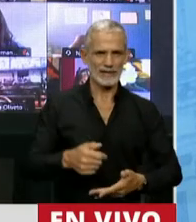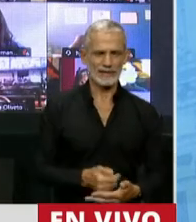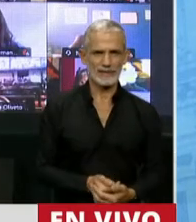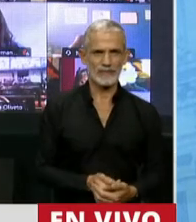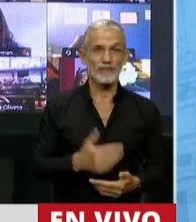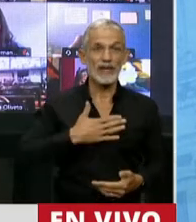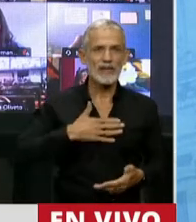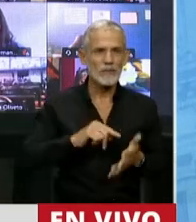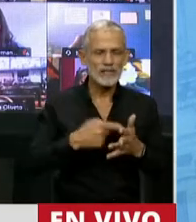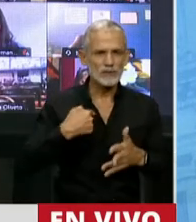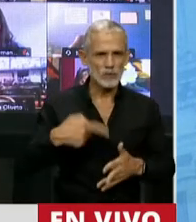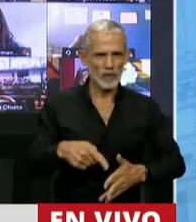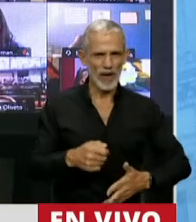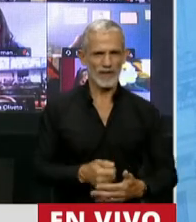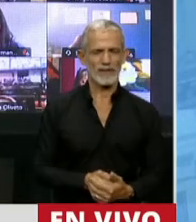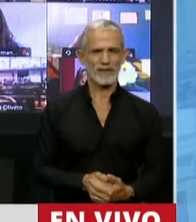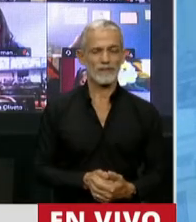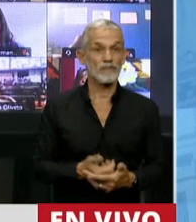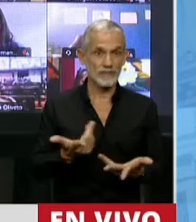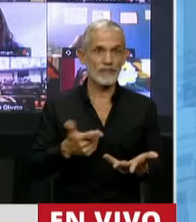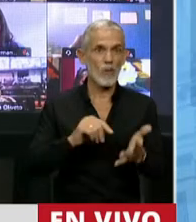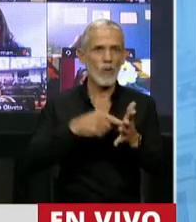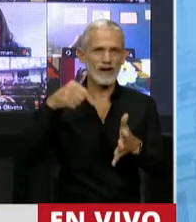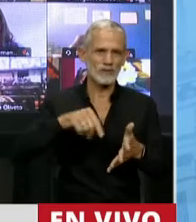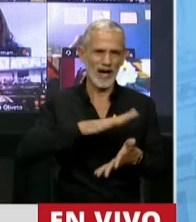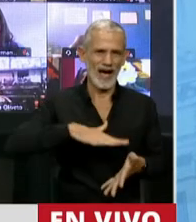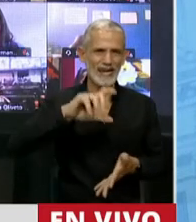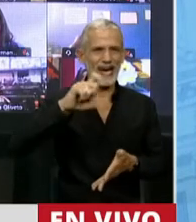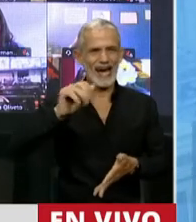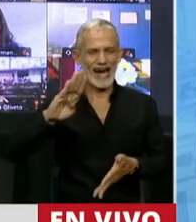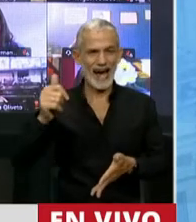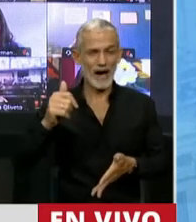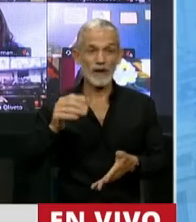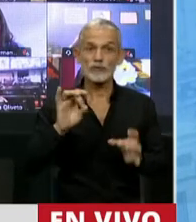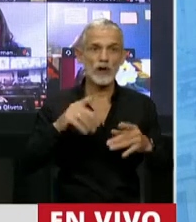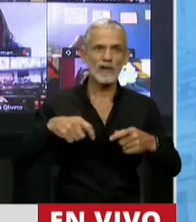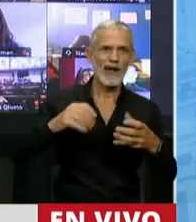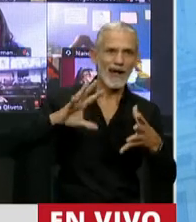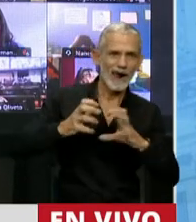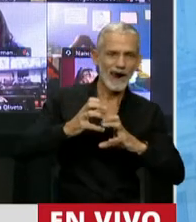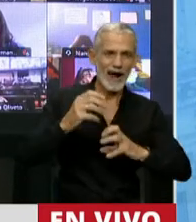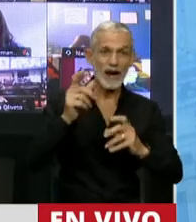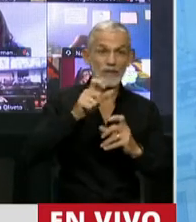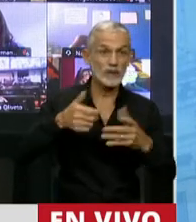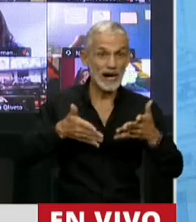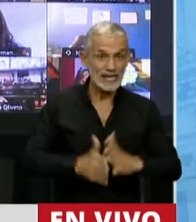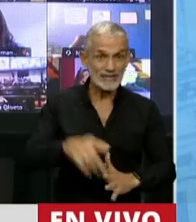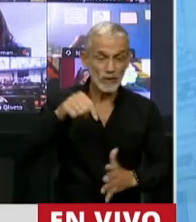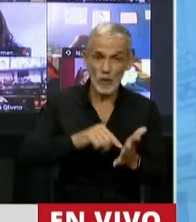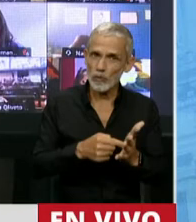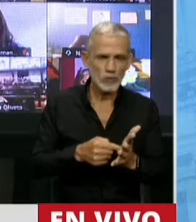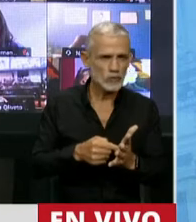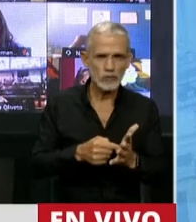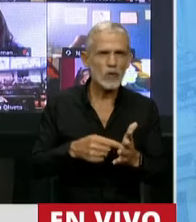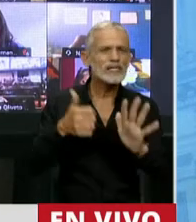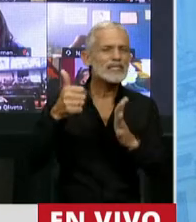De mi ciudad, Presidente, de los porteños, que no afectan nada más a los que vivimos y nacimos acá, sino a los